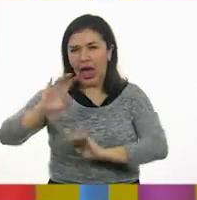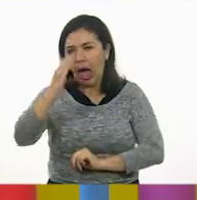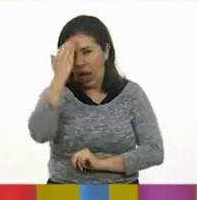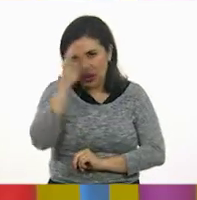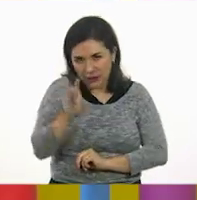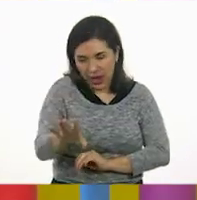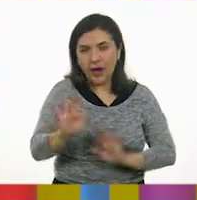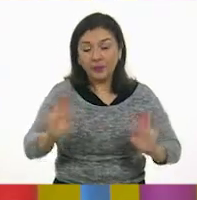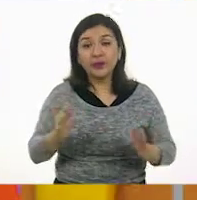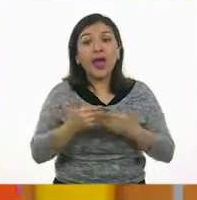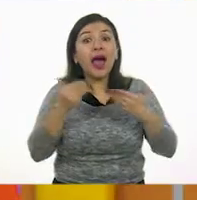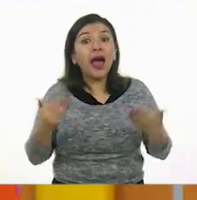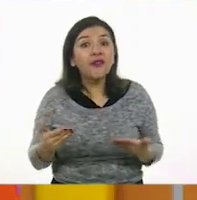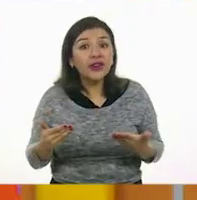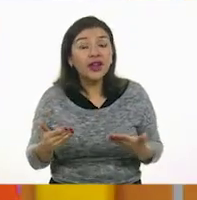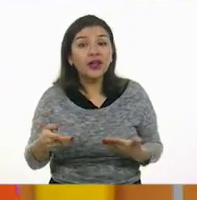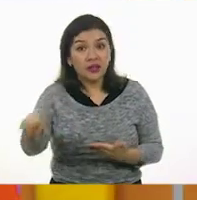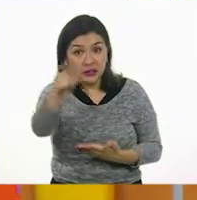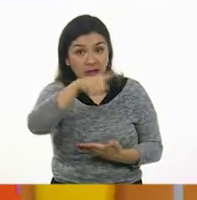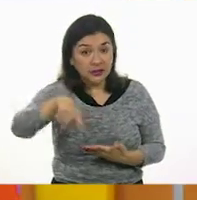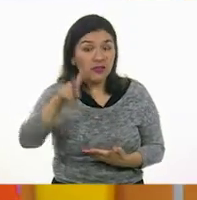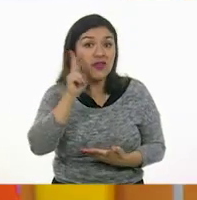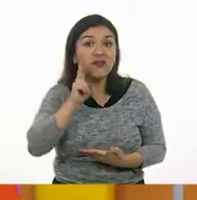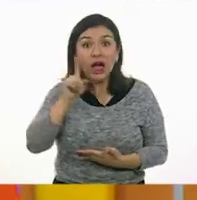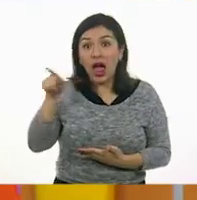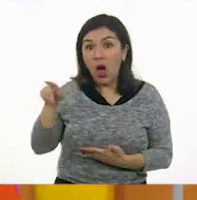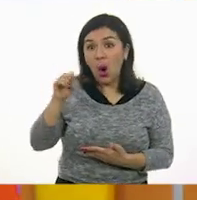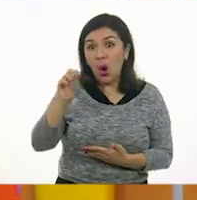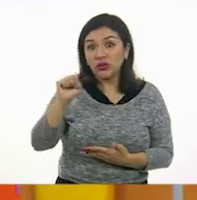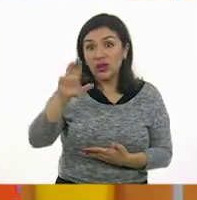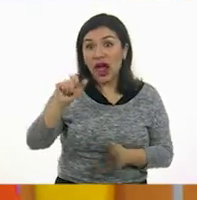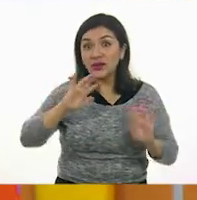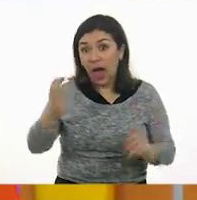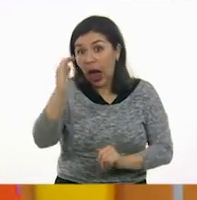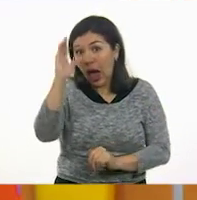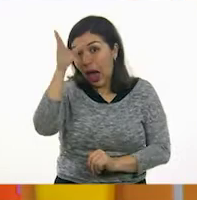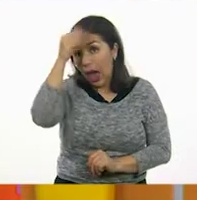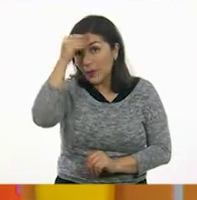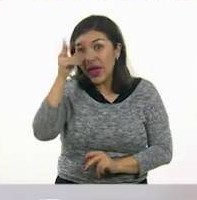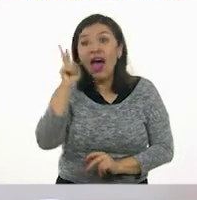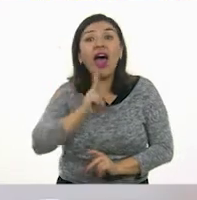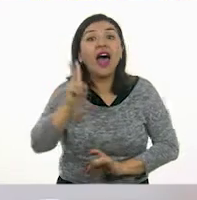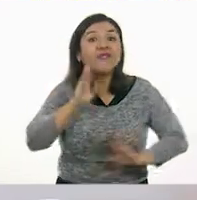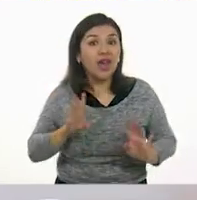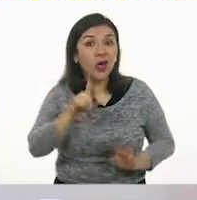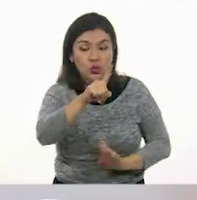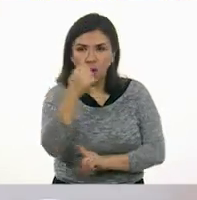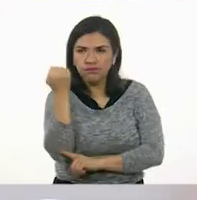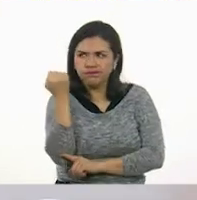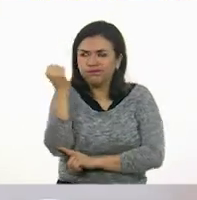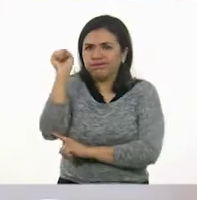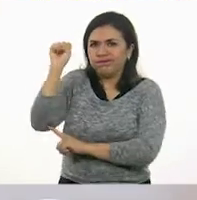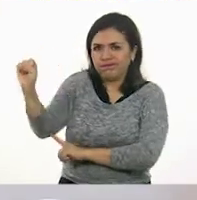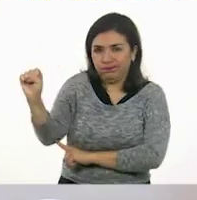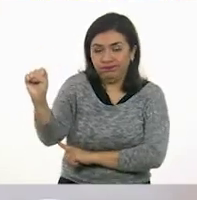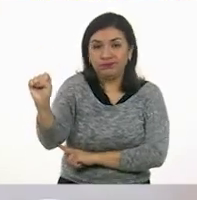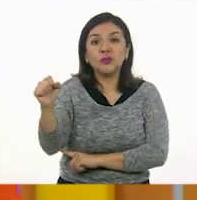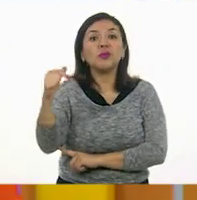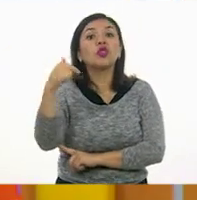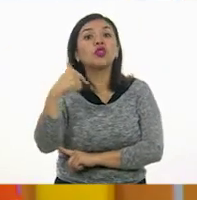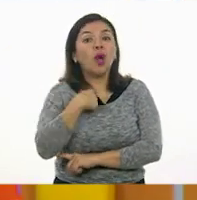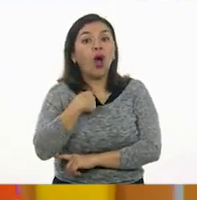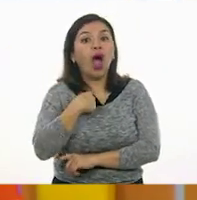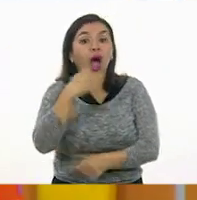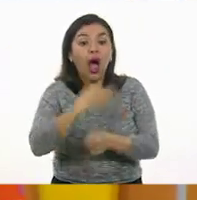De acuerdo, sí. Vamos a ver, niñas y niños, si Oscar aprendió. Volteate para allá, Oscar. Me voy a voltear. No vas a ver, voy a tomar un cuerpo